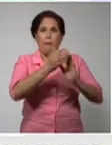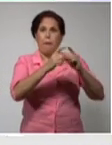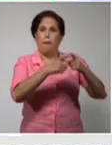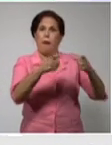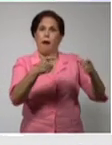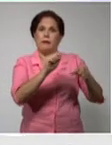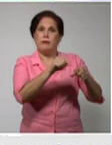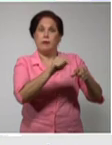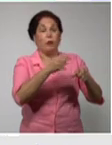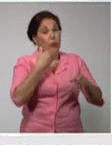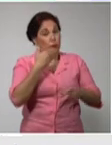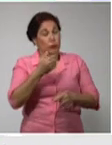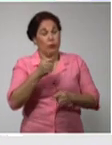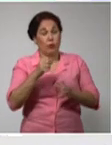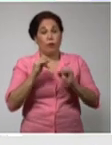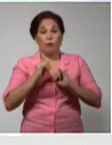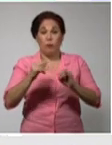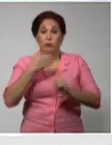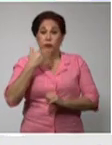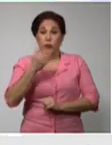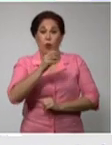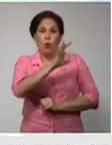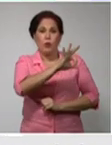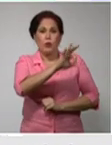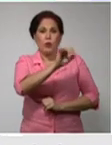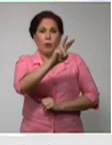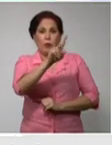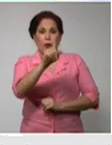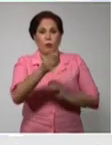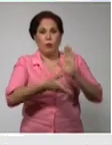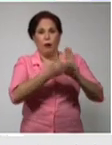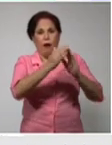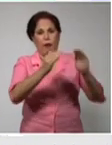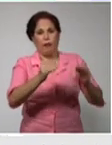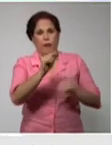Estamos hablando ayer de 828 altas,